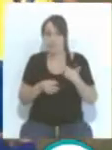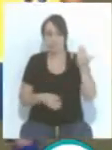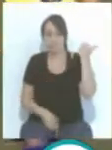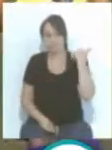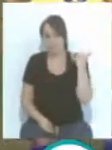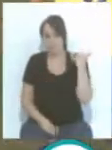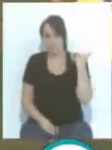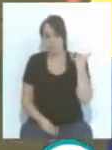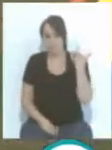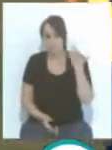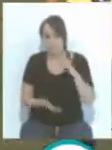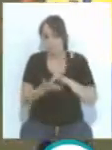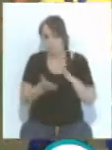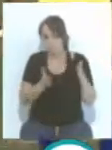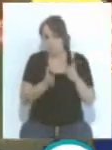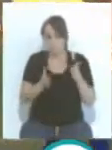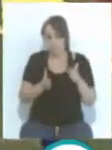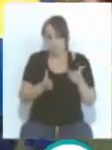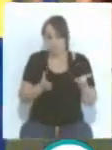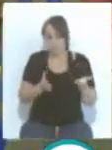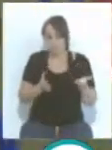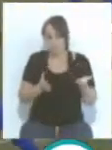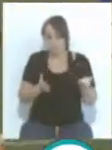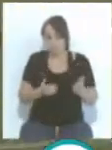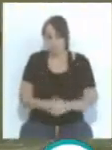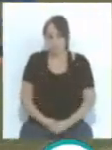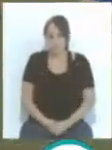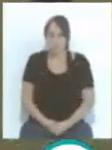momentos pretéritos,